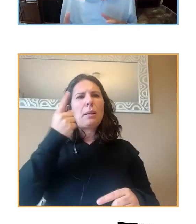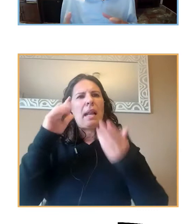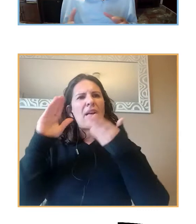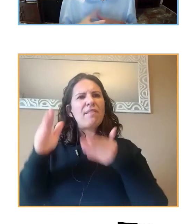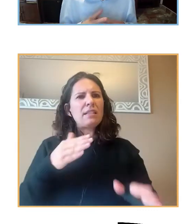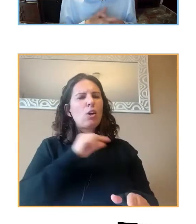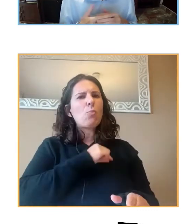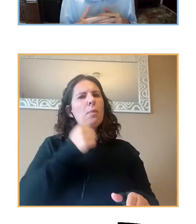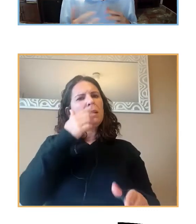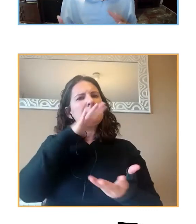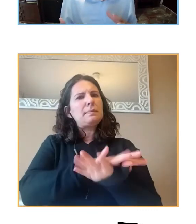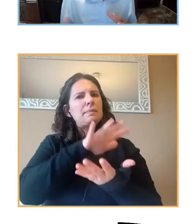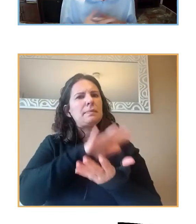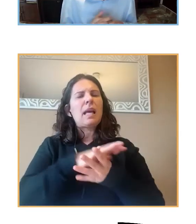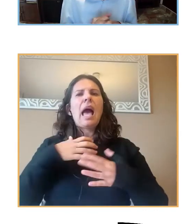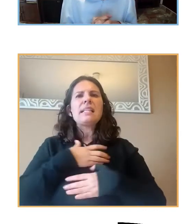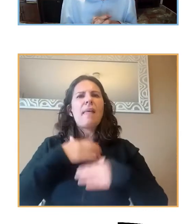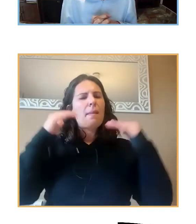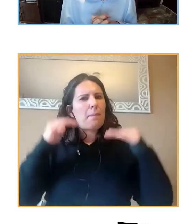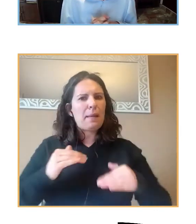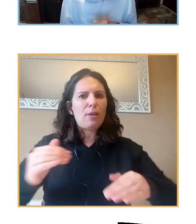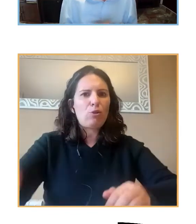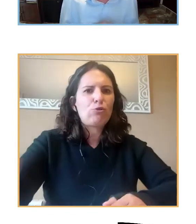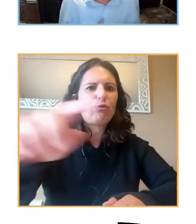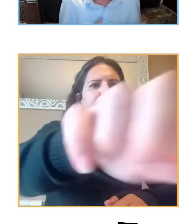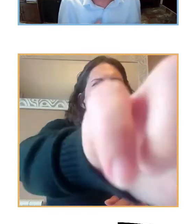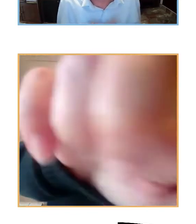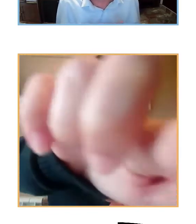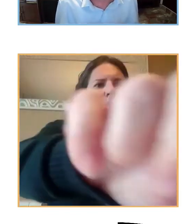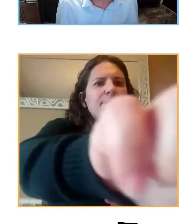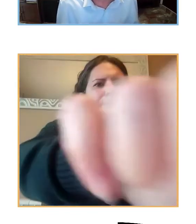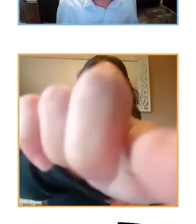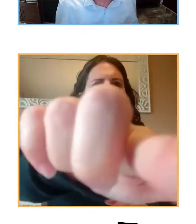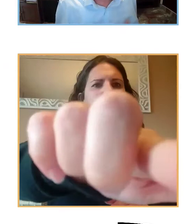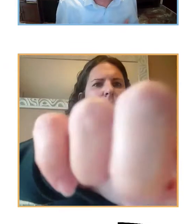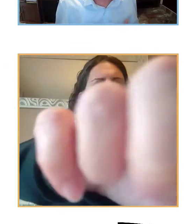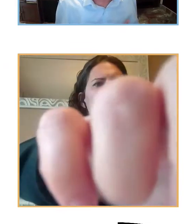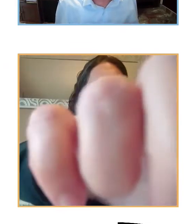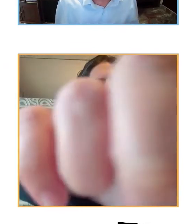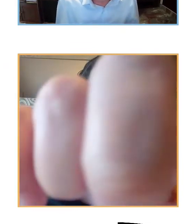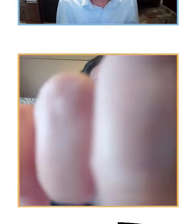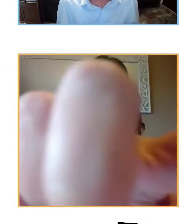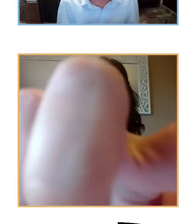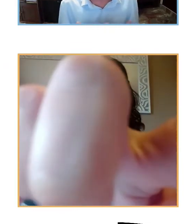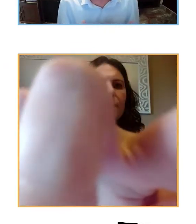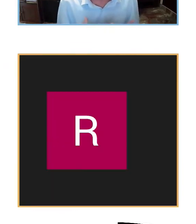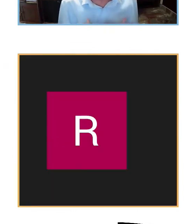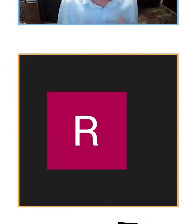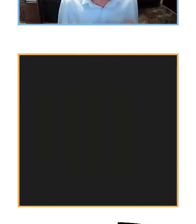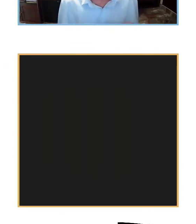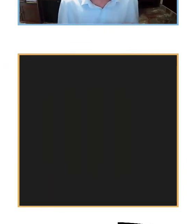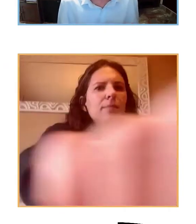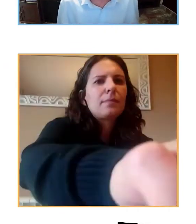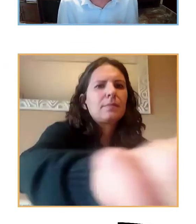relajados, su ansiedad se vio relajada, ¿no?, considerablemente. Incluso la mascarilla se vio